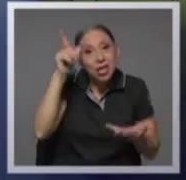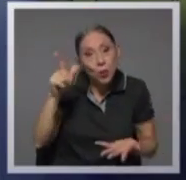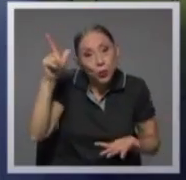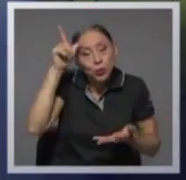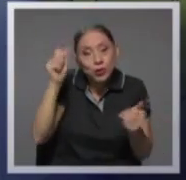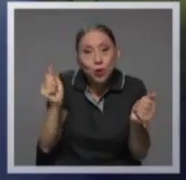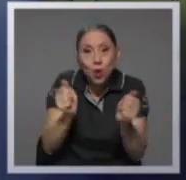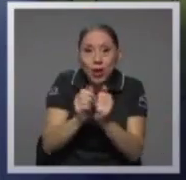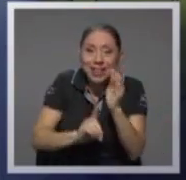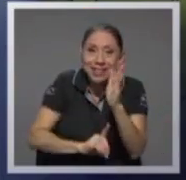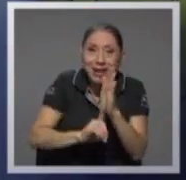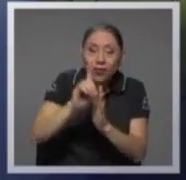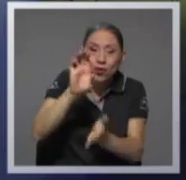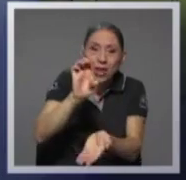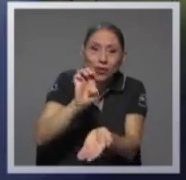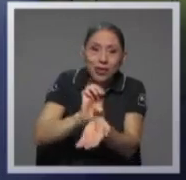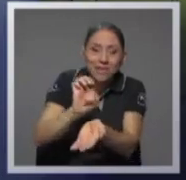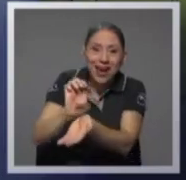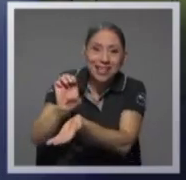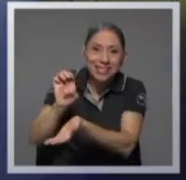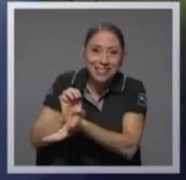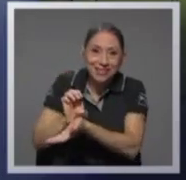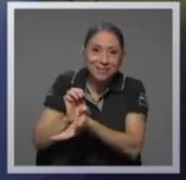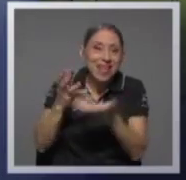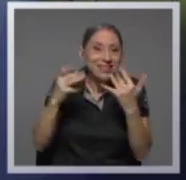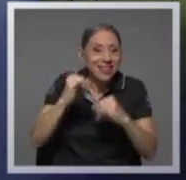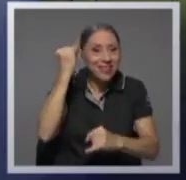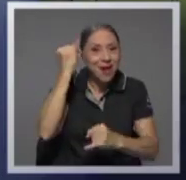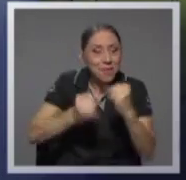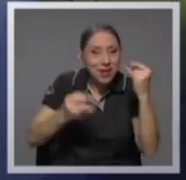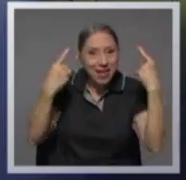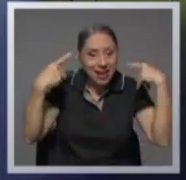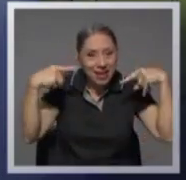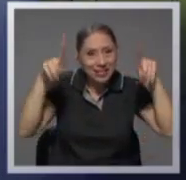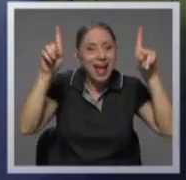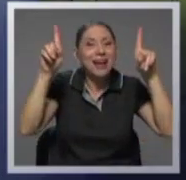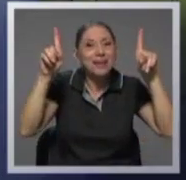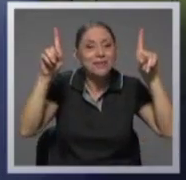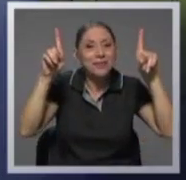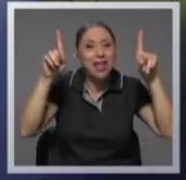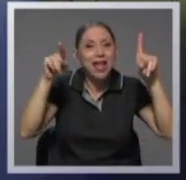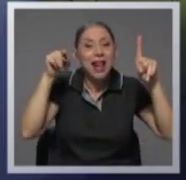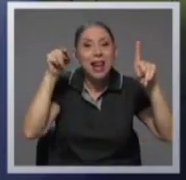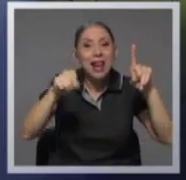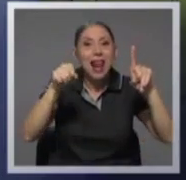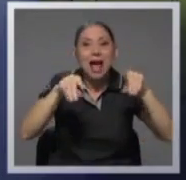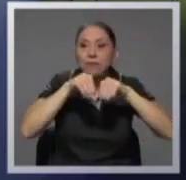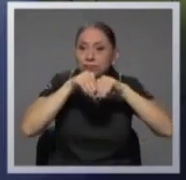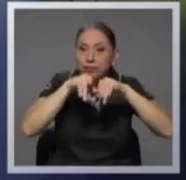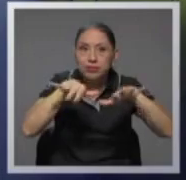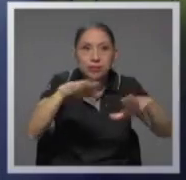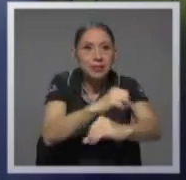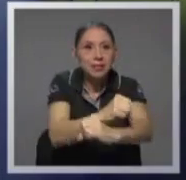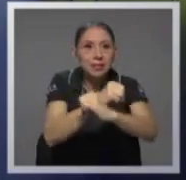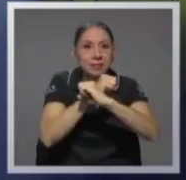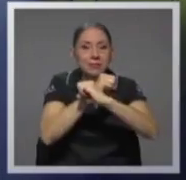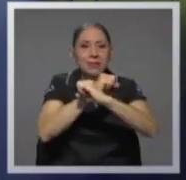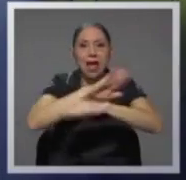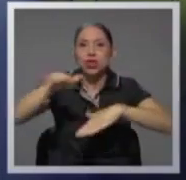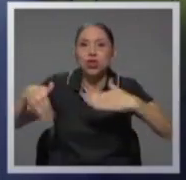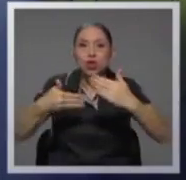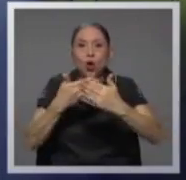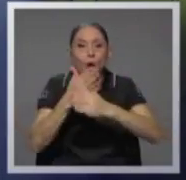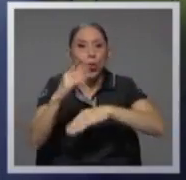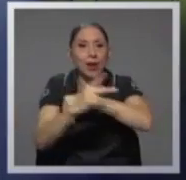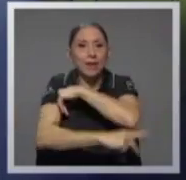desarrollo de los evais doctor de alcanzar el el la cobertura nacional en todo el territorio nacional